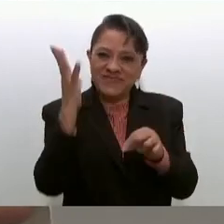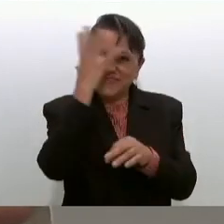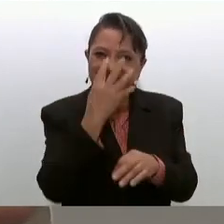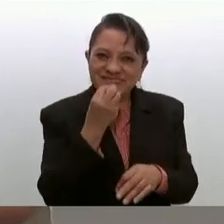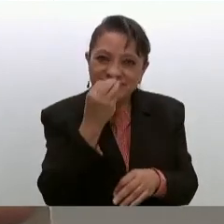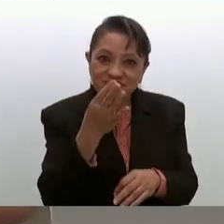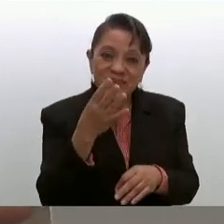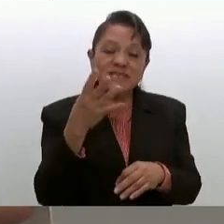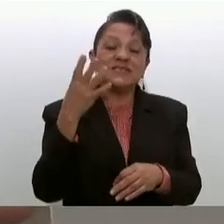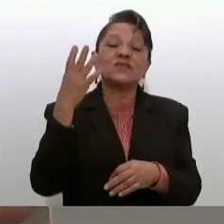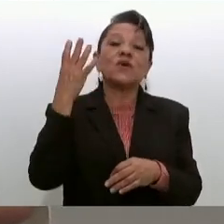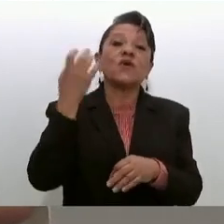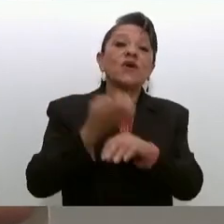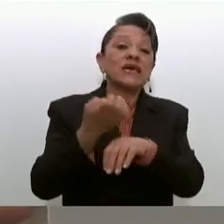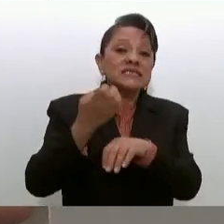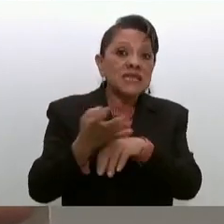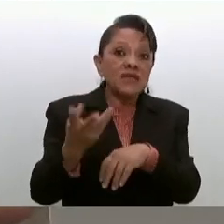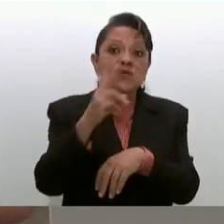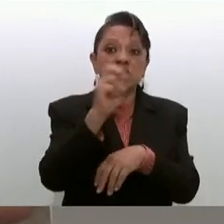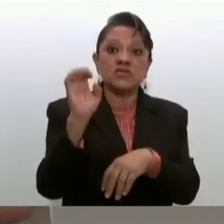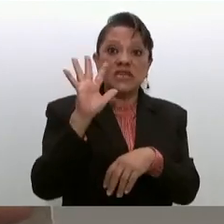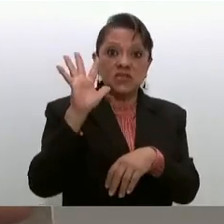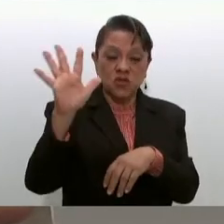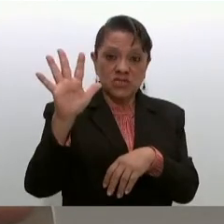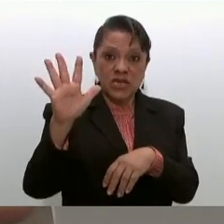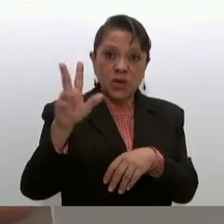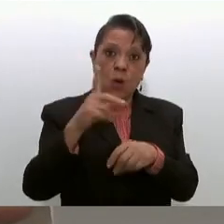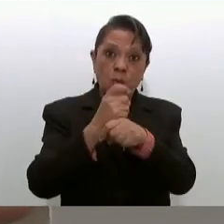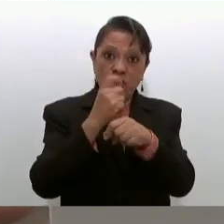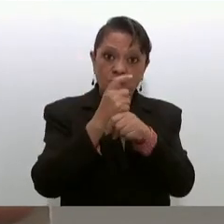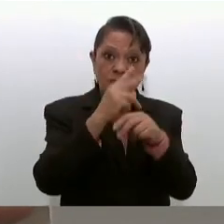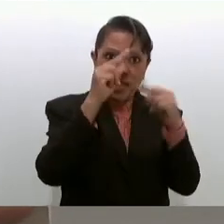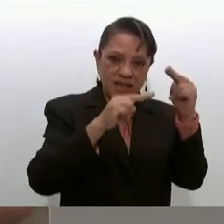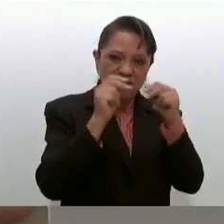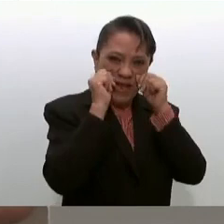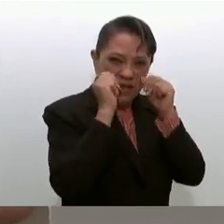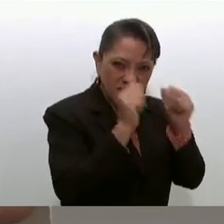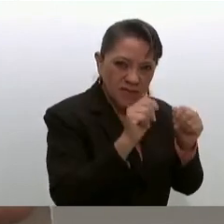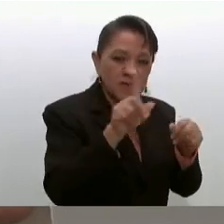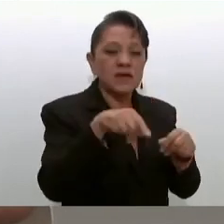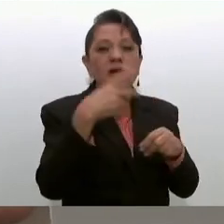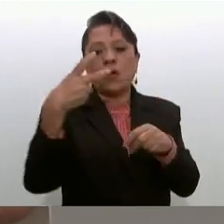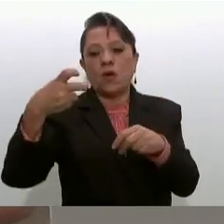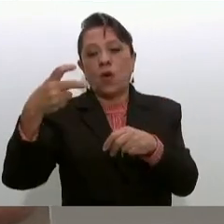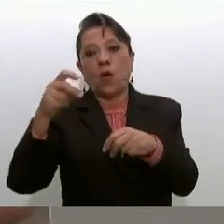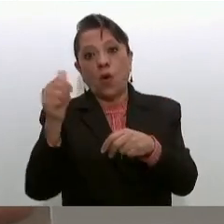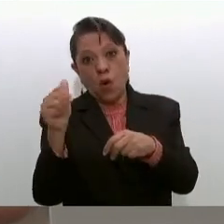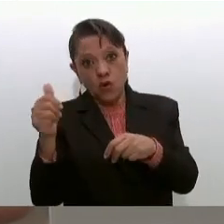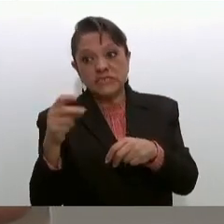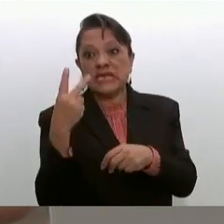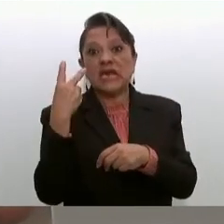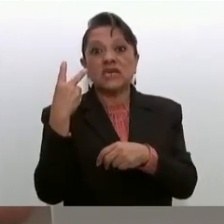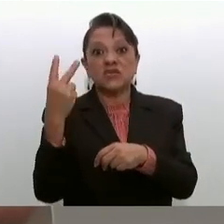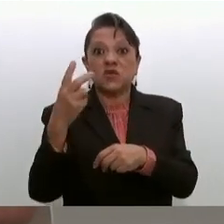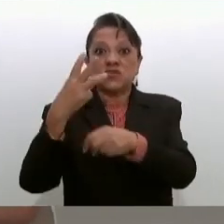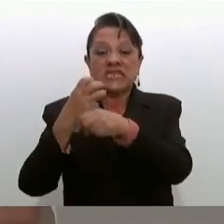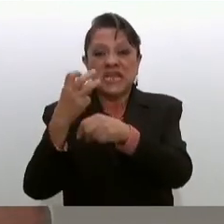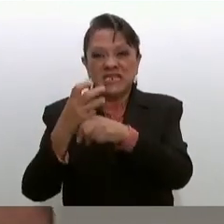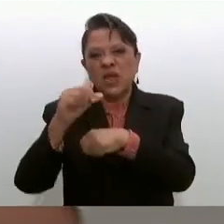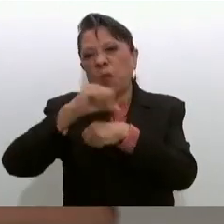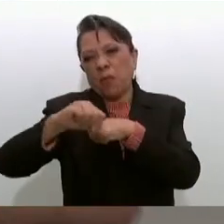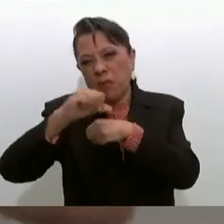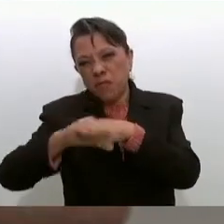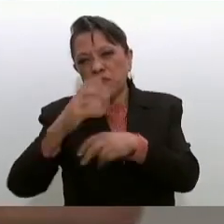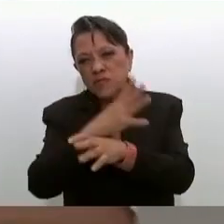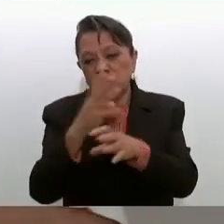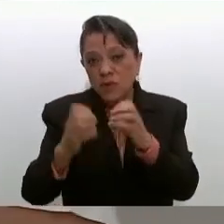205 de primer nivel, 11 de segundo nivel y 2 de tercer nivel. Acordar el tiempo de ejecución